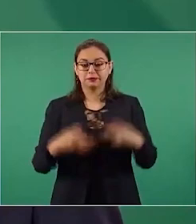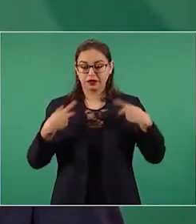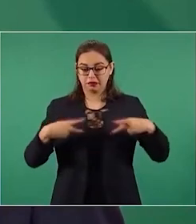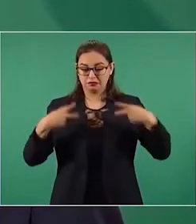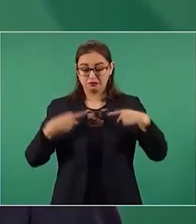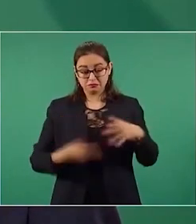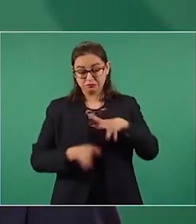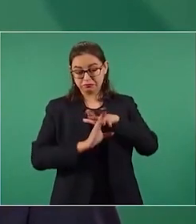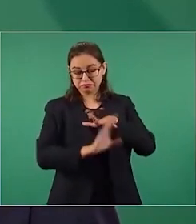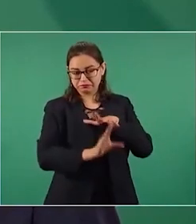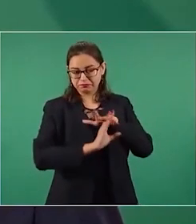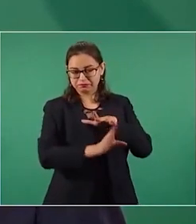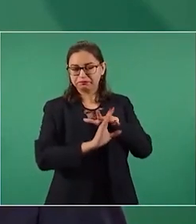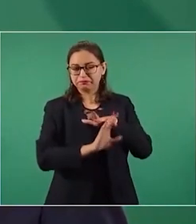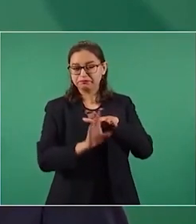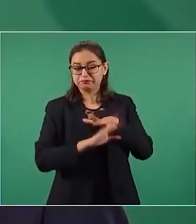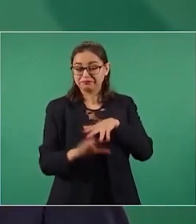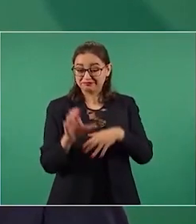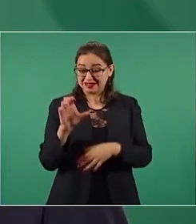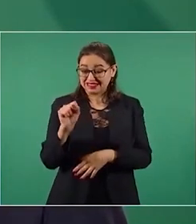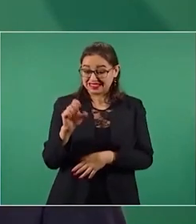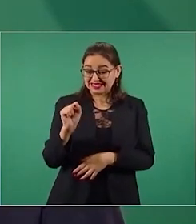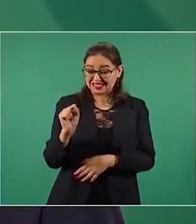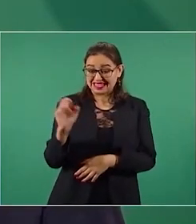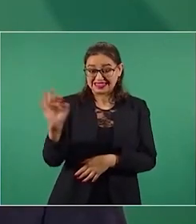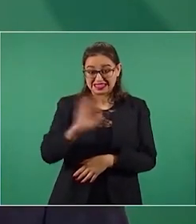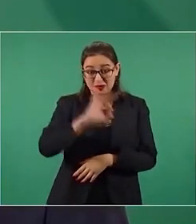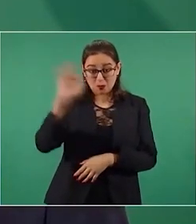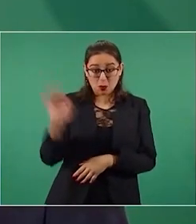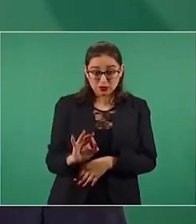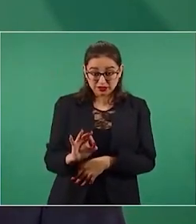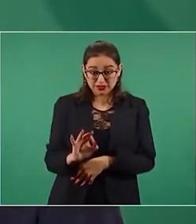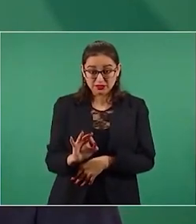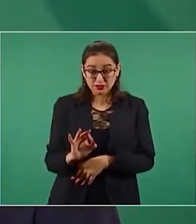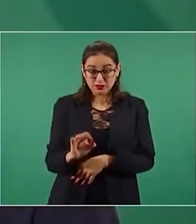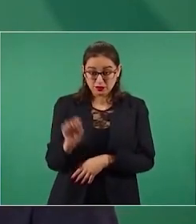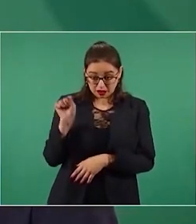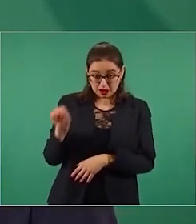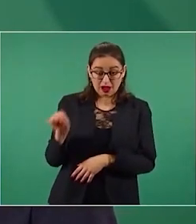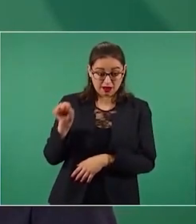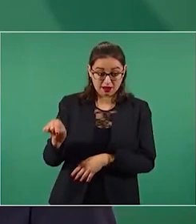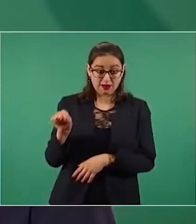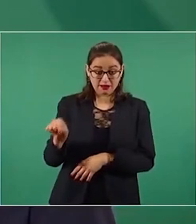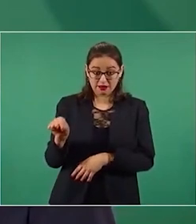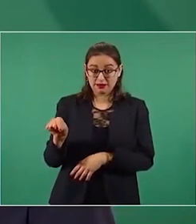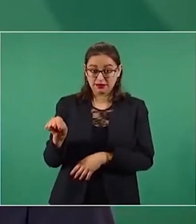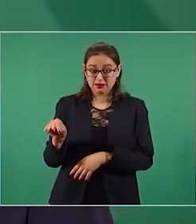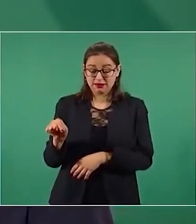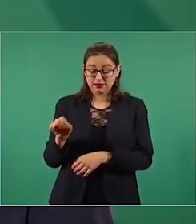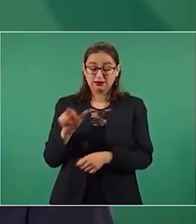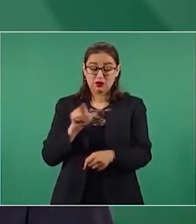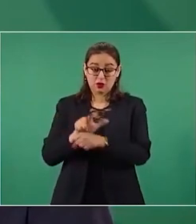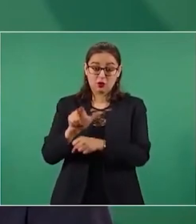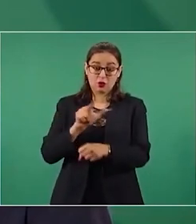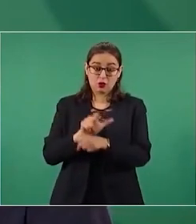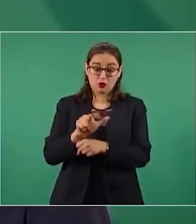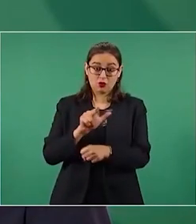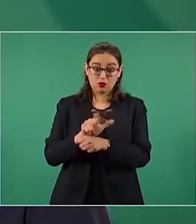60% proviene de Honduras,